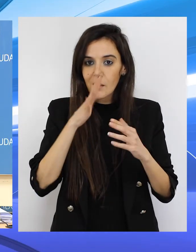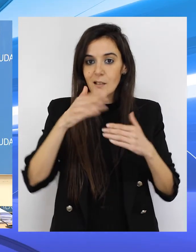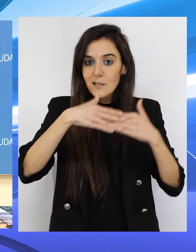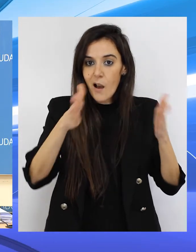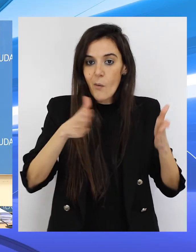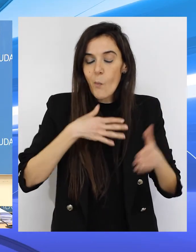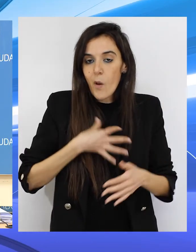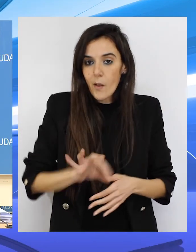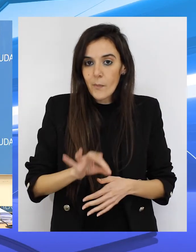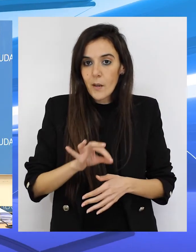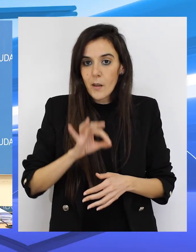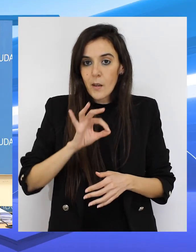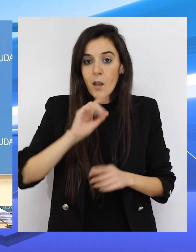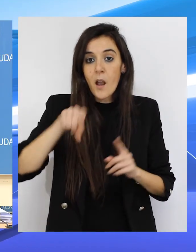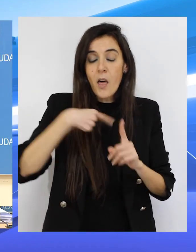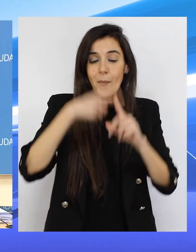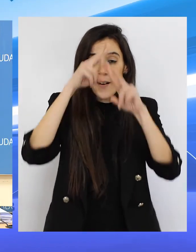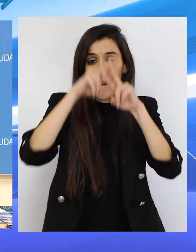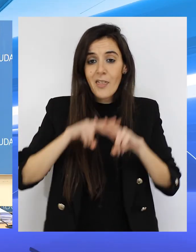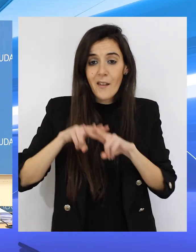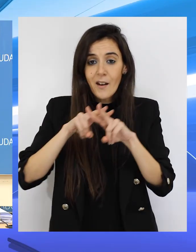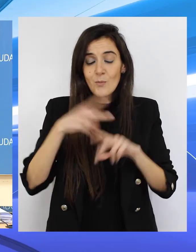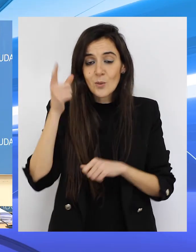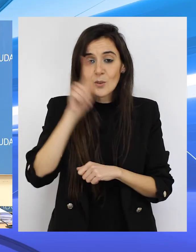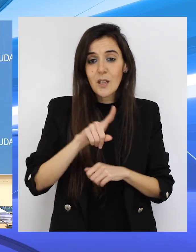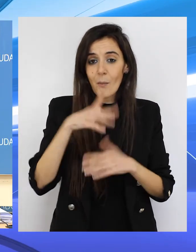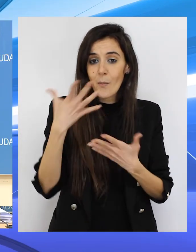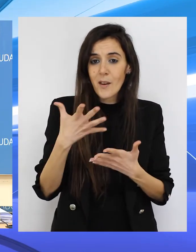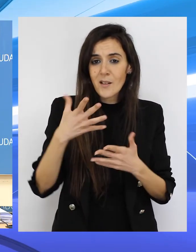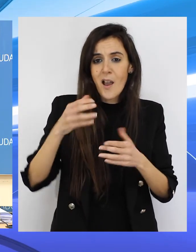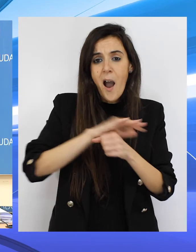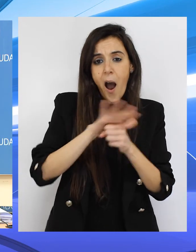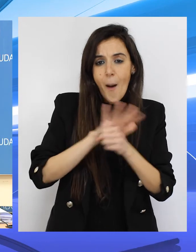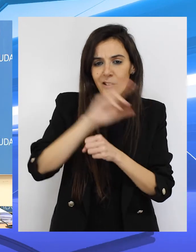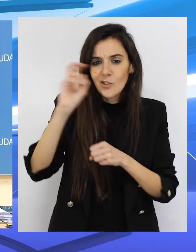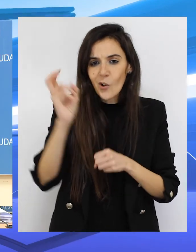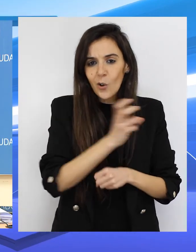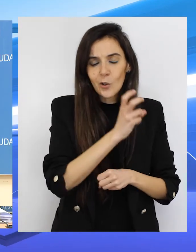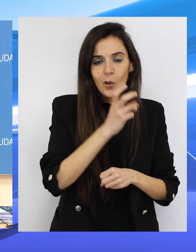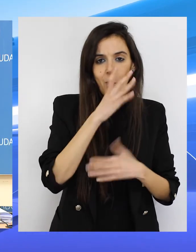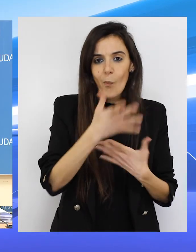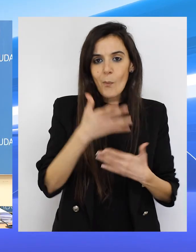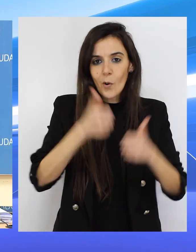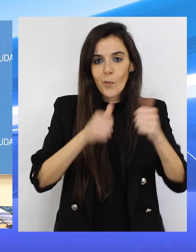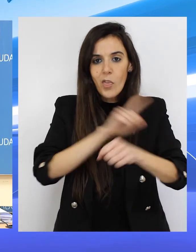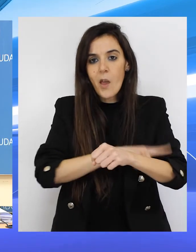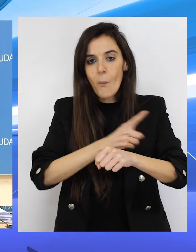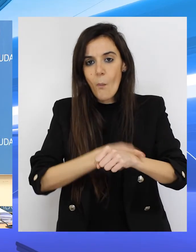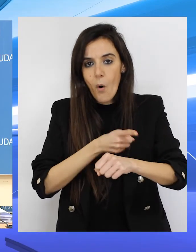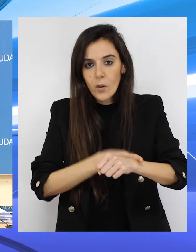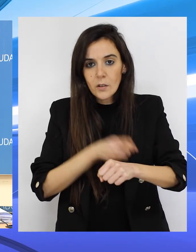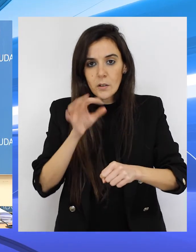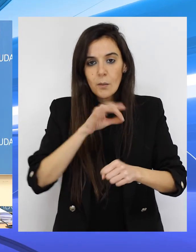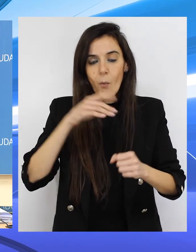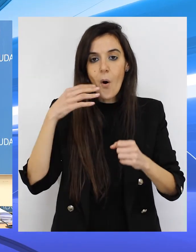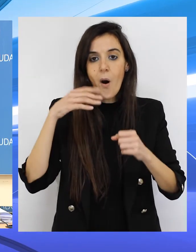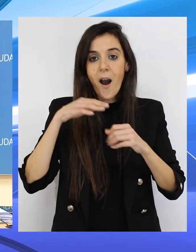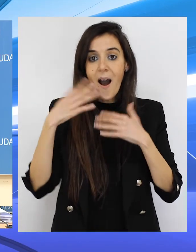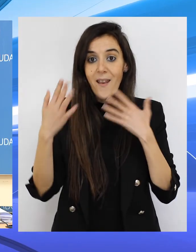probablemente se abran. Y también analizaremos otros ámbitos como el de competiciones deportivas